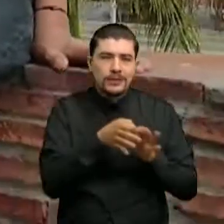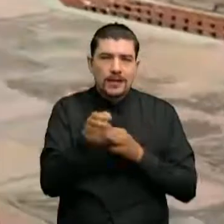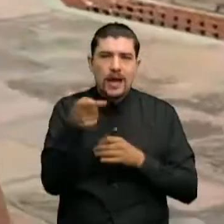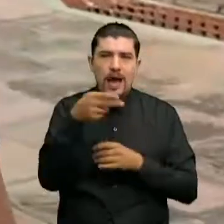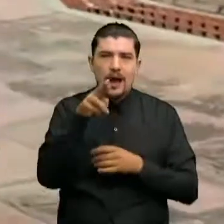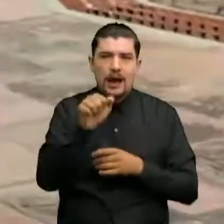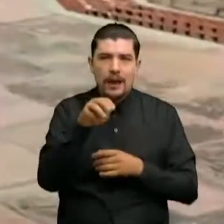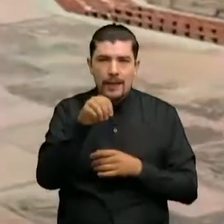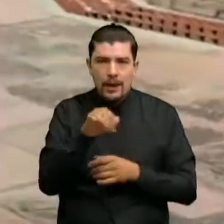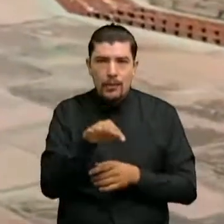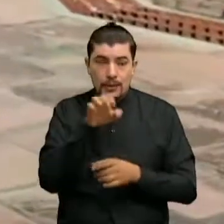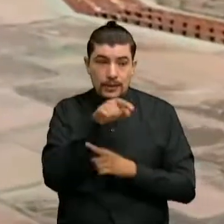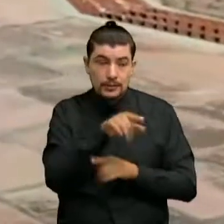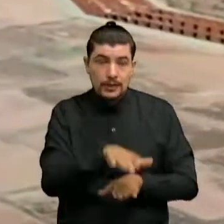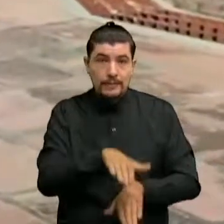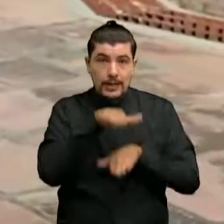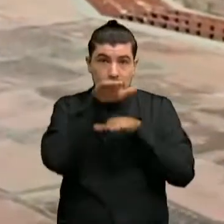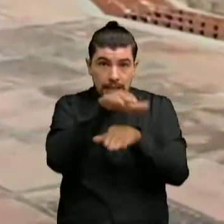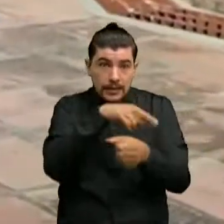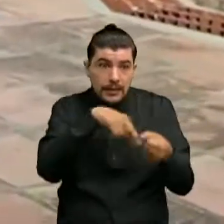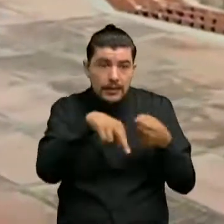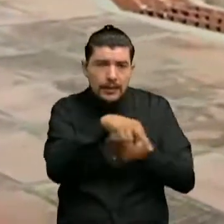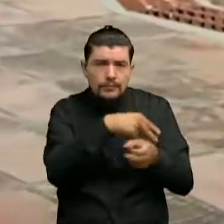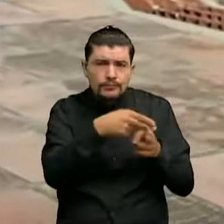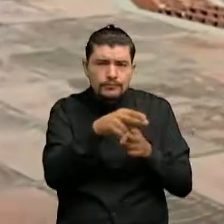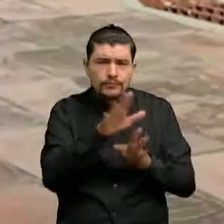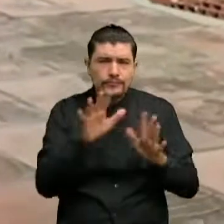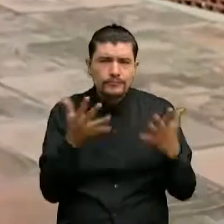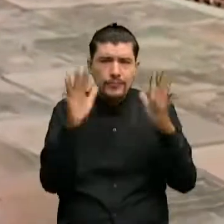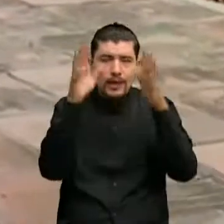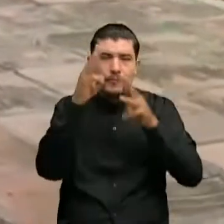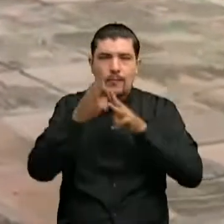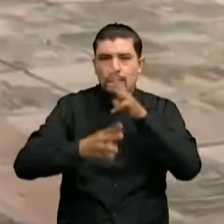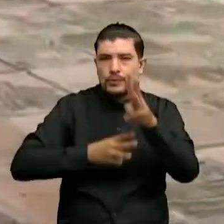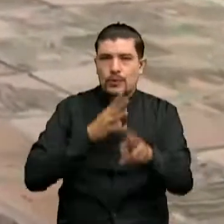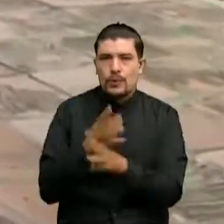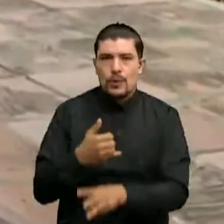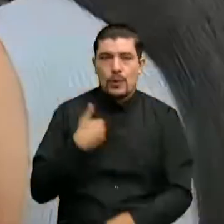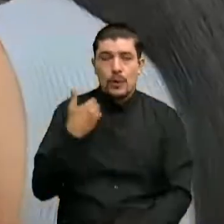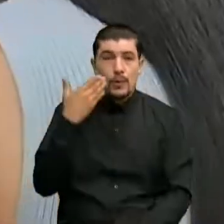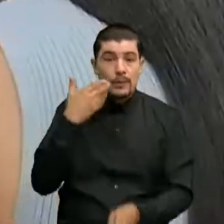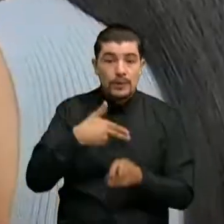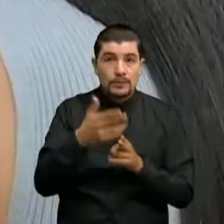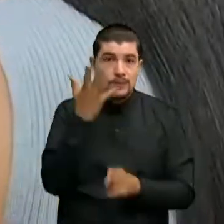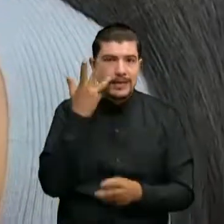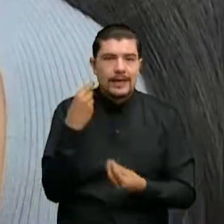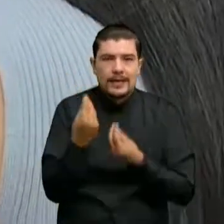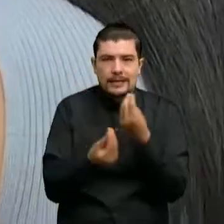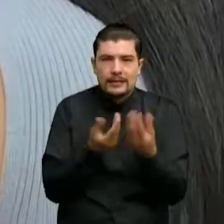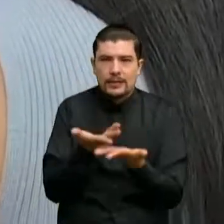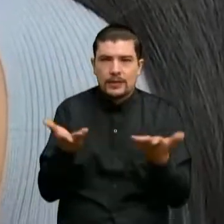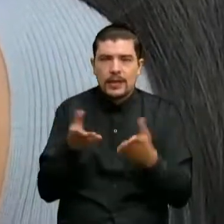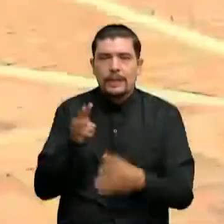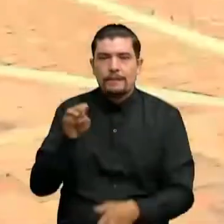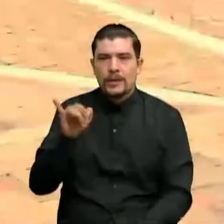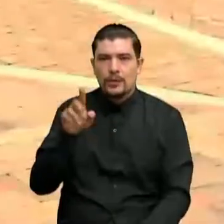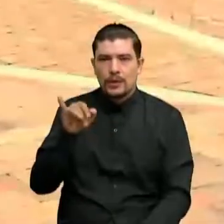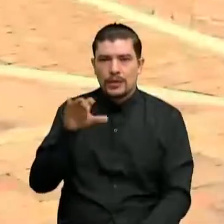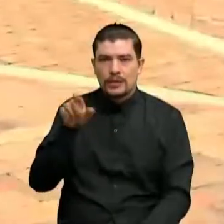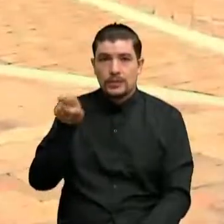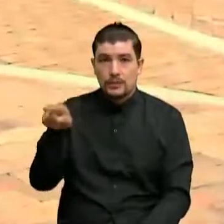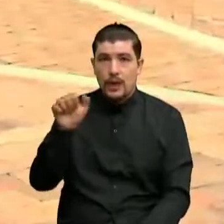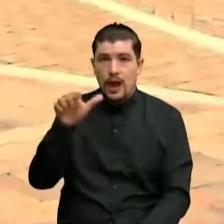Representará a la región en la gala denominada Mundo Joven A realizarse en los próximos días En Múnich, Alemania